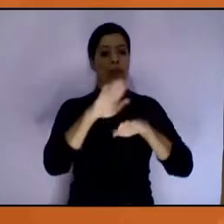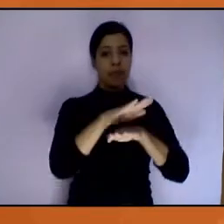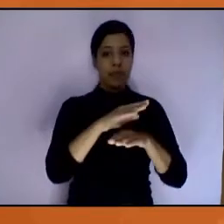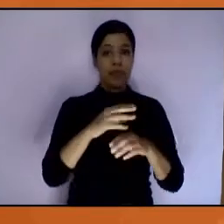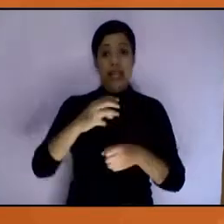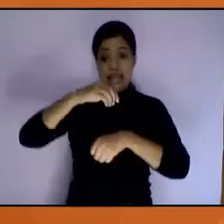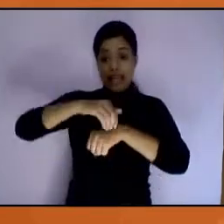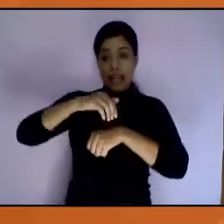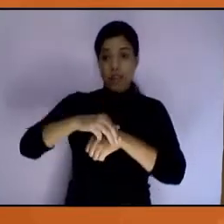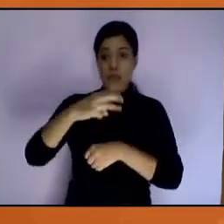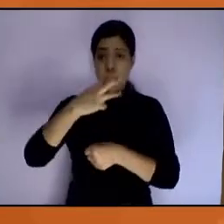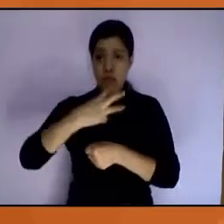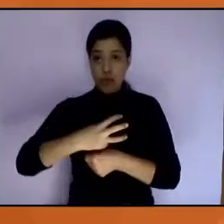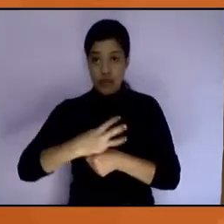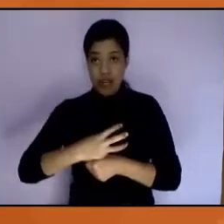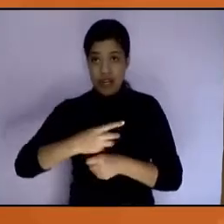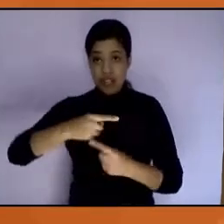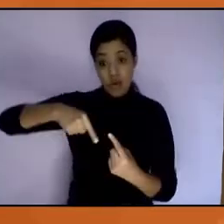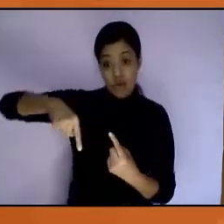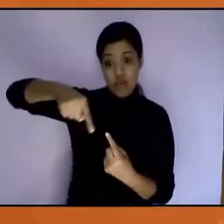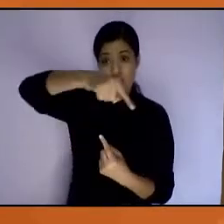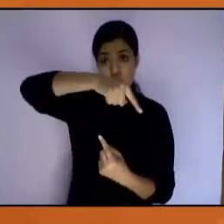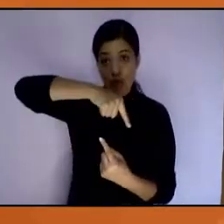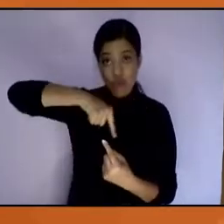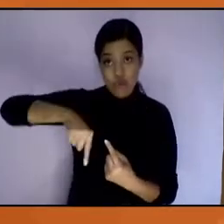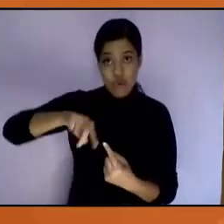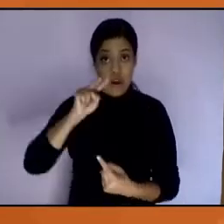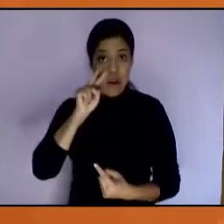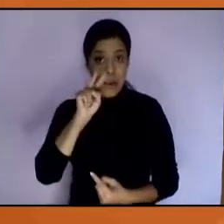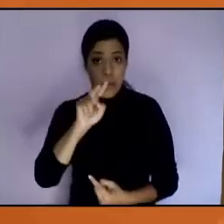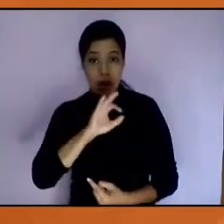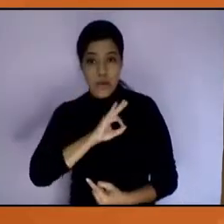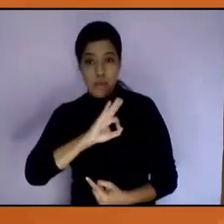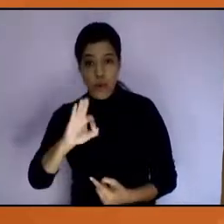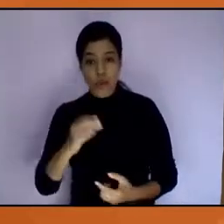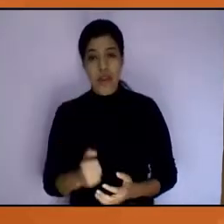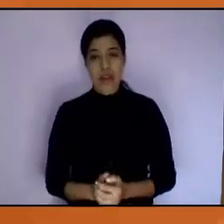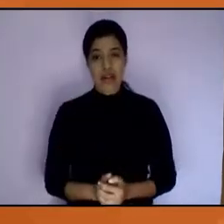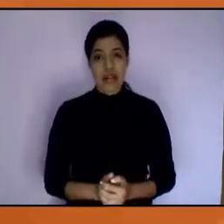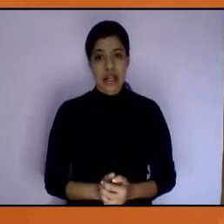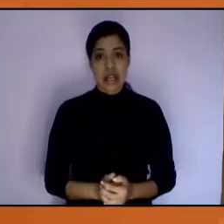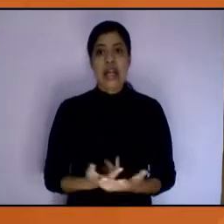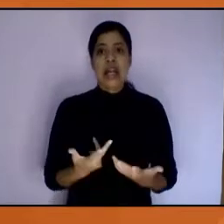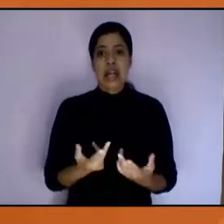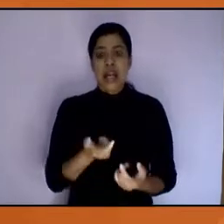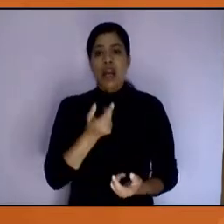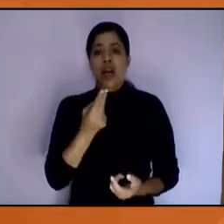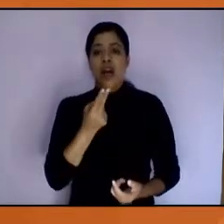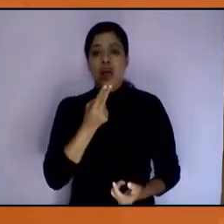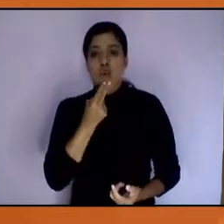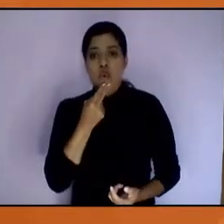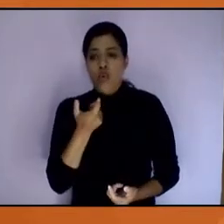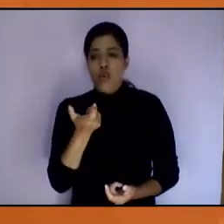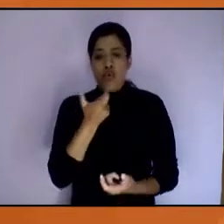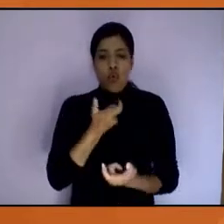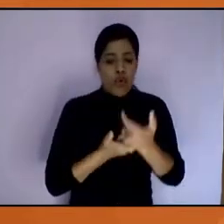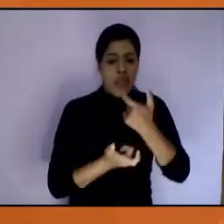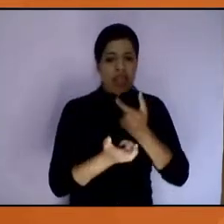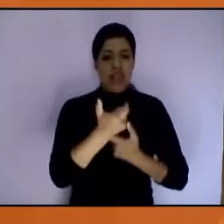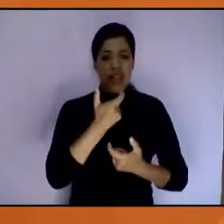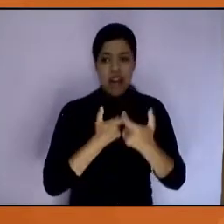ustedes ven en la pantalla tiene que ver con el marco institucional y los recursos que se necesitan para que esto sea posible.